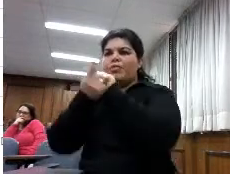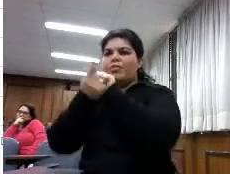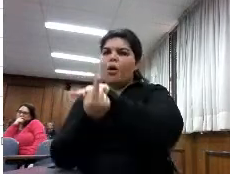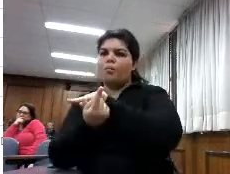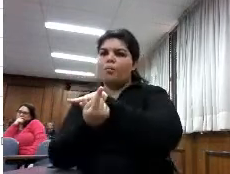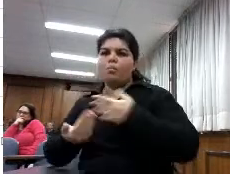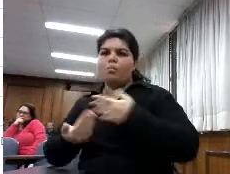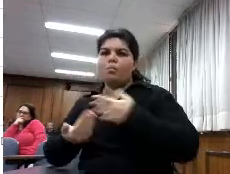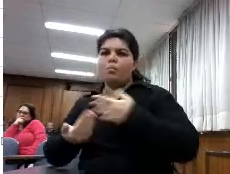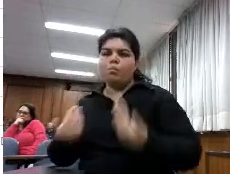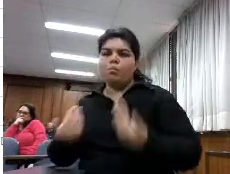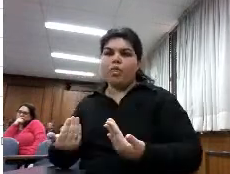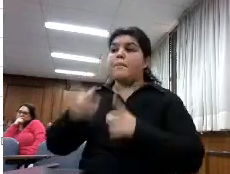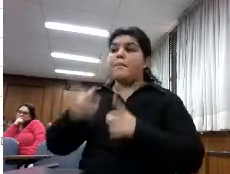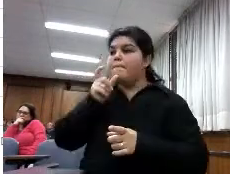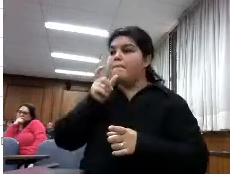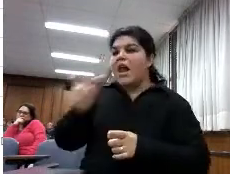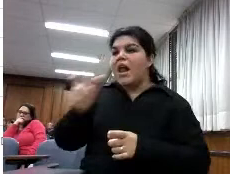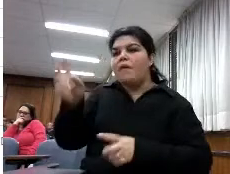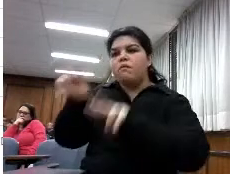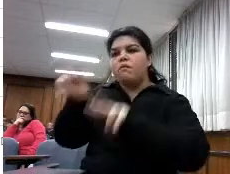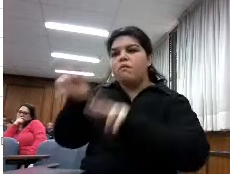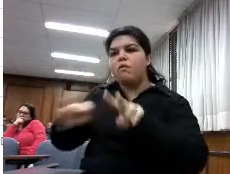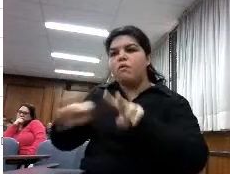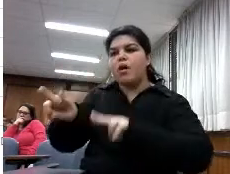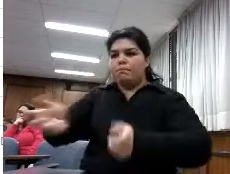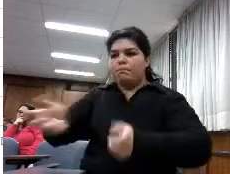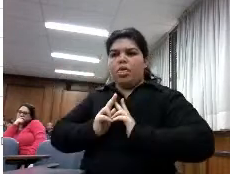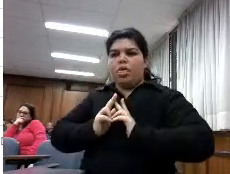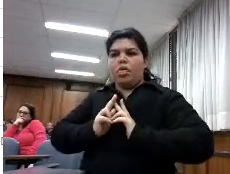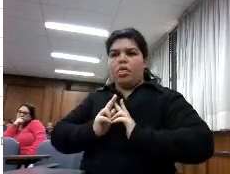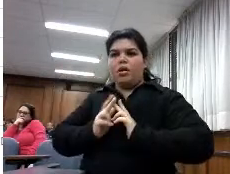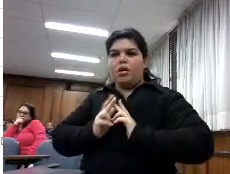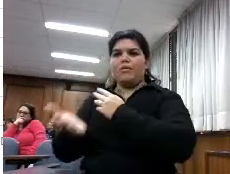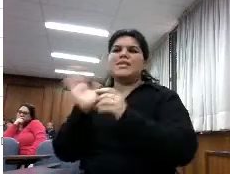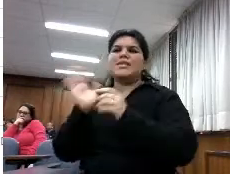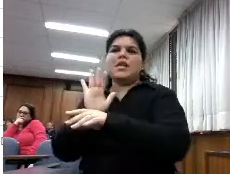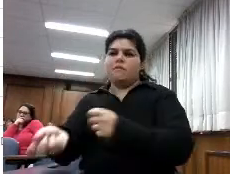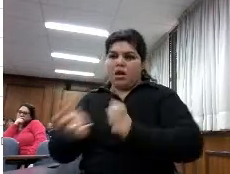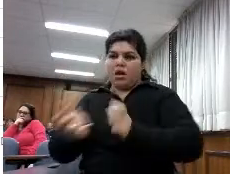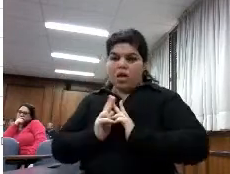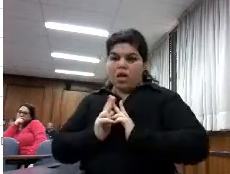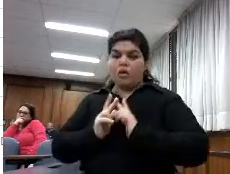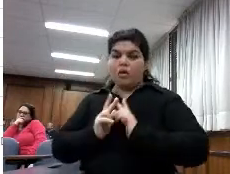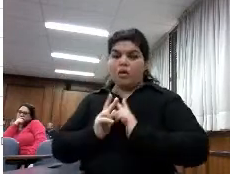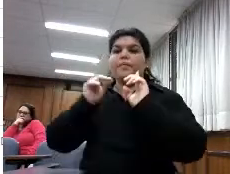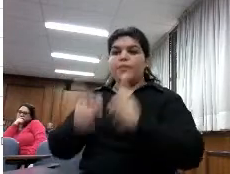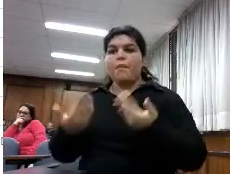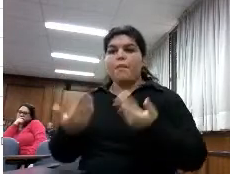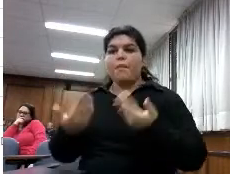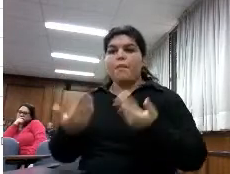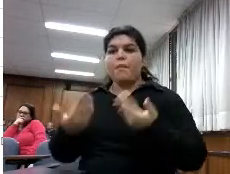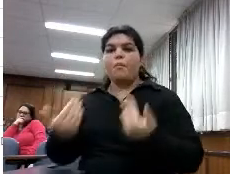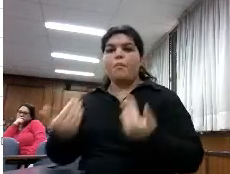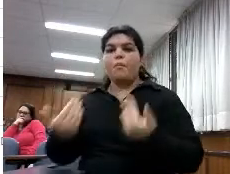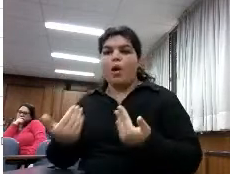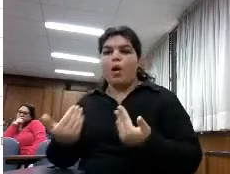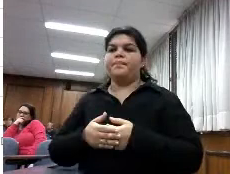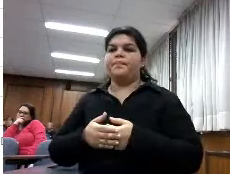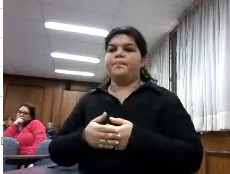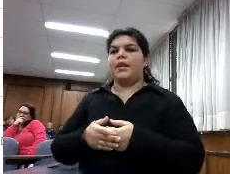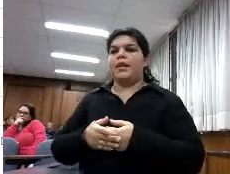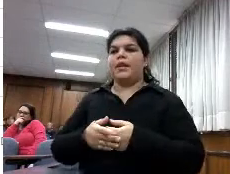para que me la defina puedes acceder inmediatamente al contenido sobre eso en Wikipedia o sea